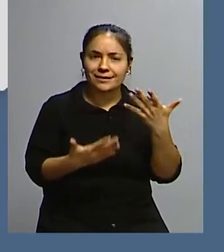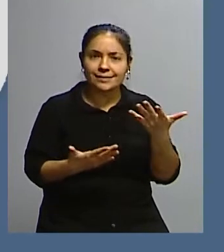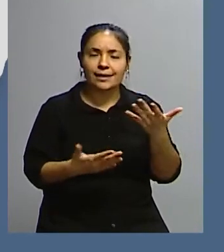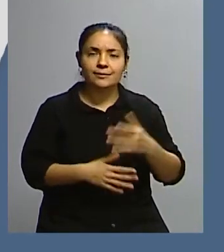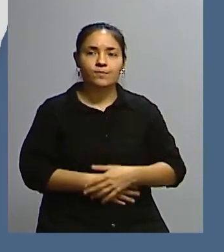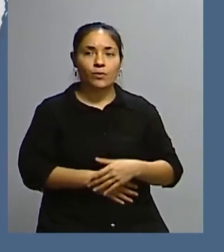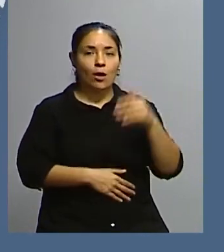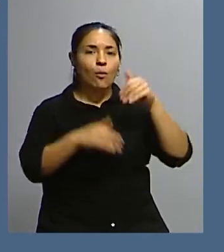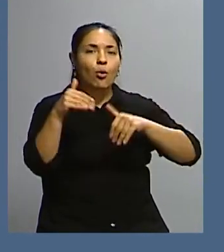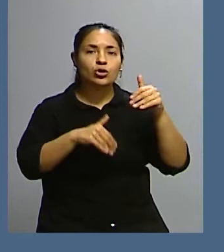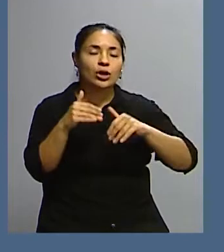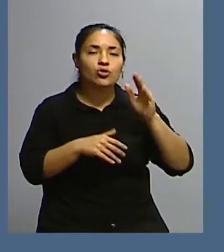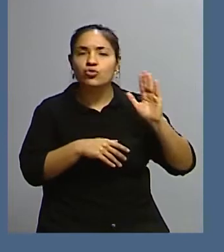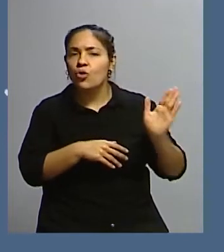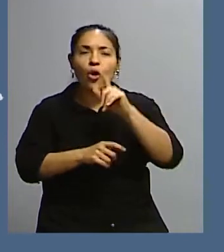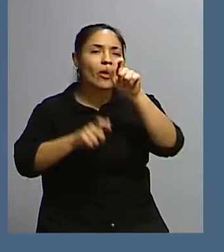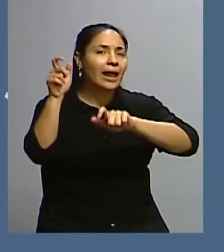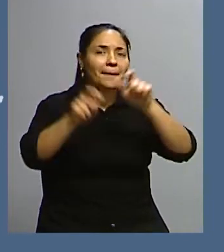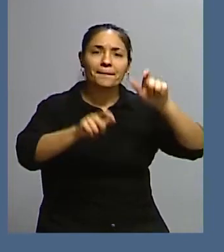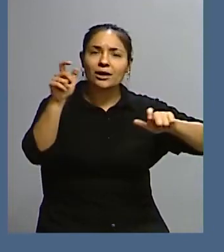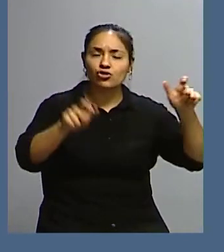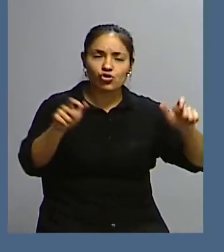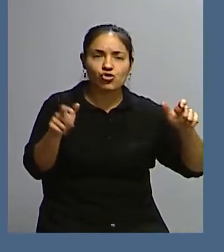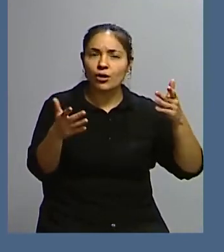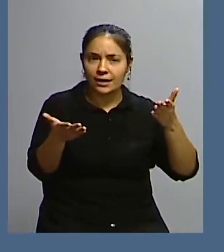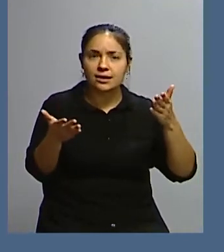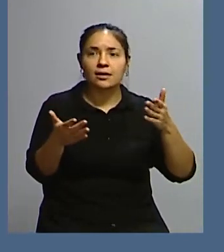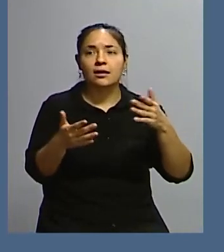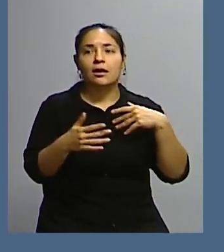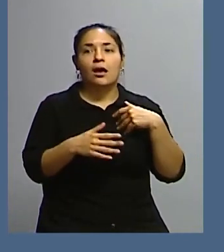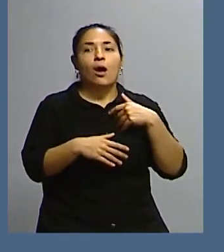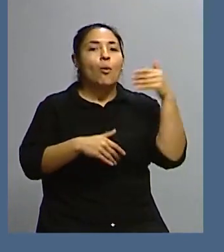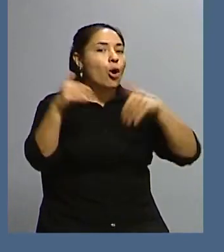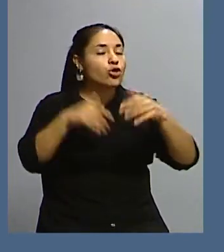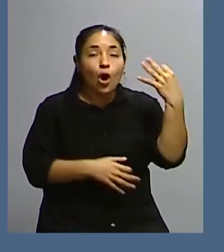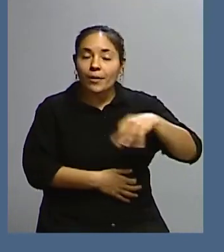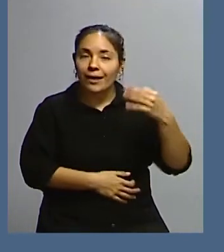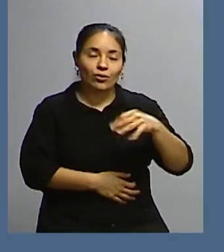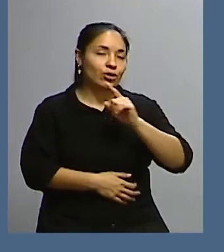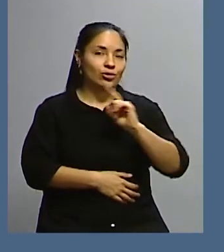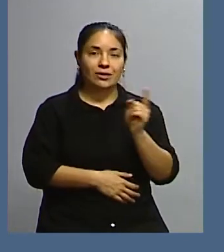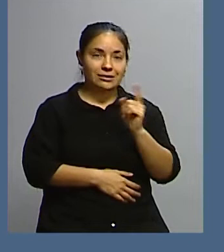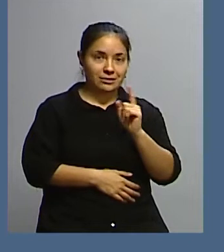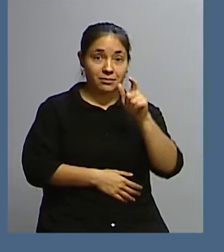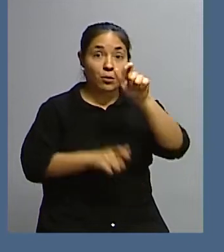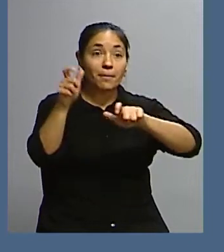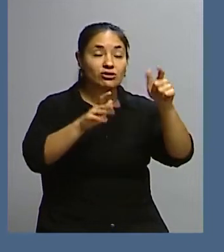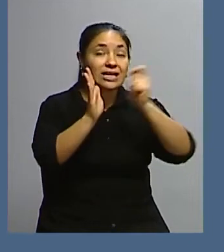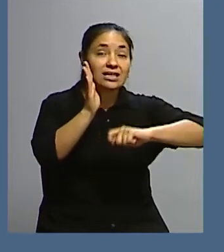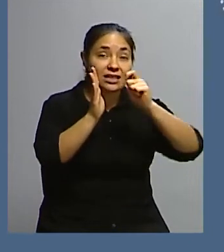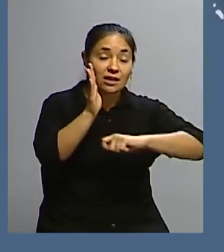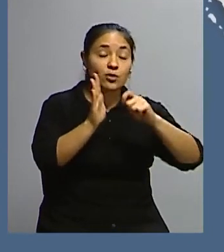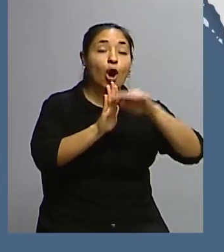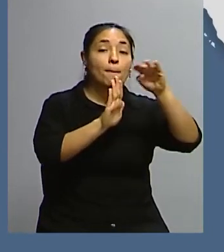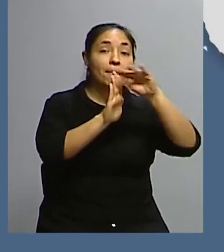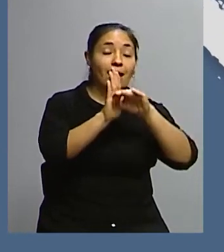Bueno, votan todas las personas que están... Todavía no es un voto obligatorio, por lo tanto todos quienes están inscritos en el padrón